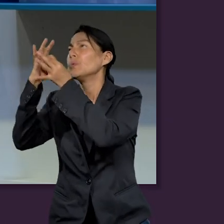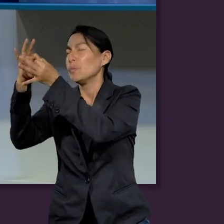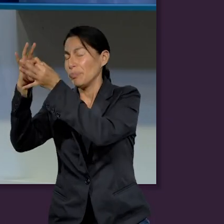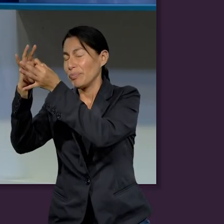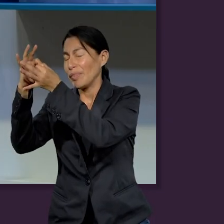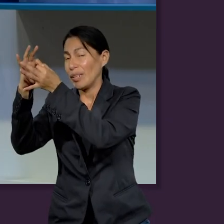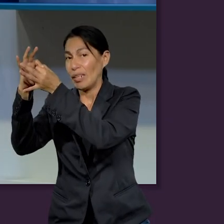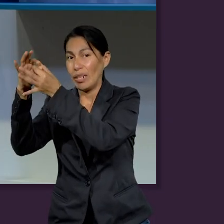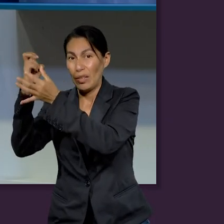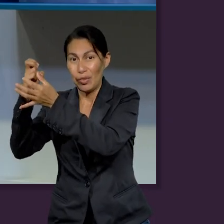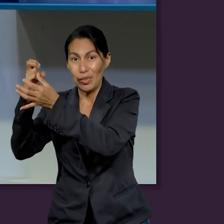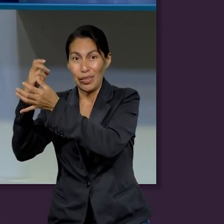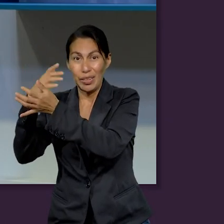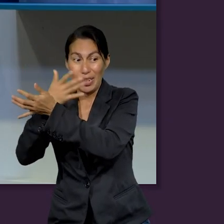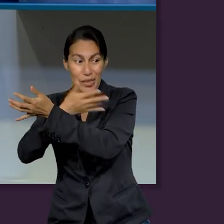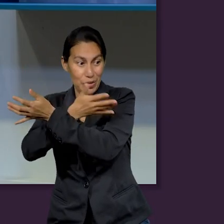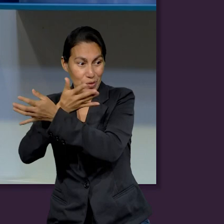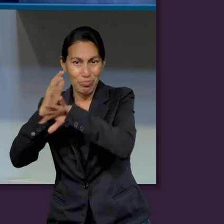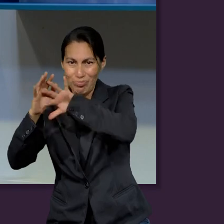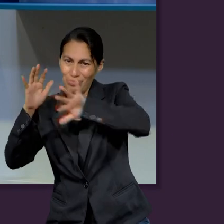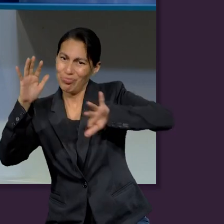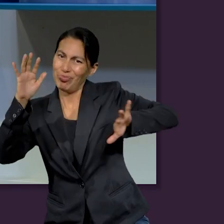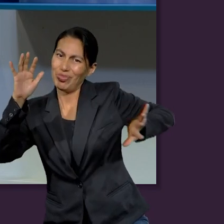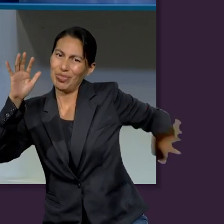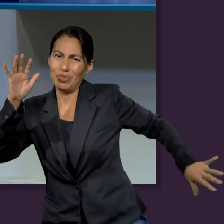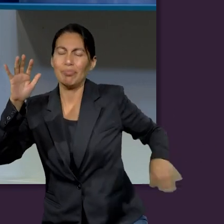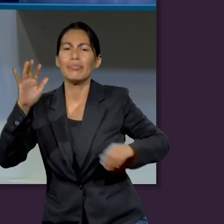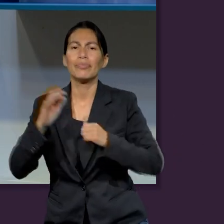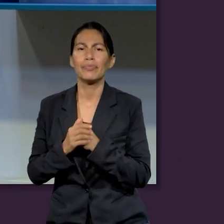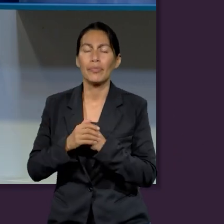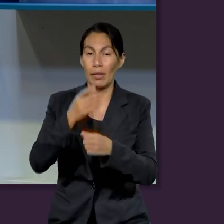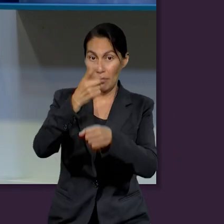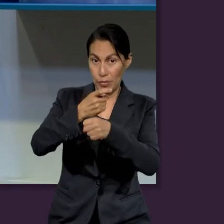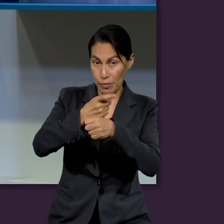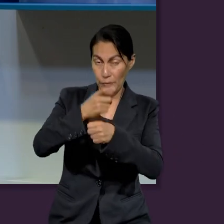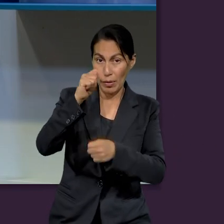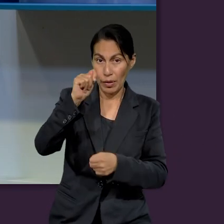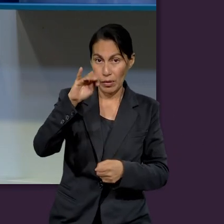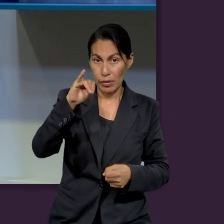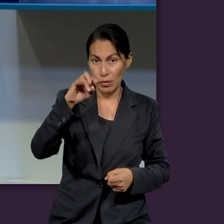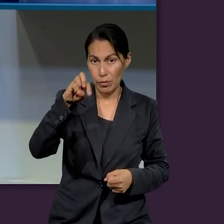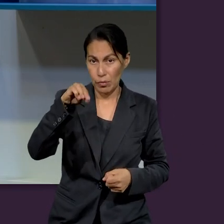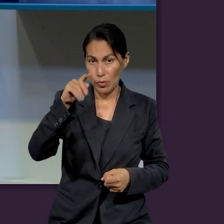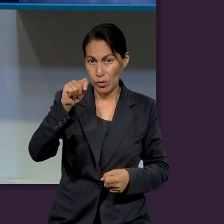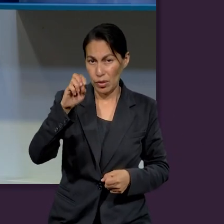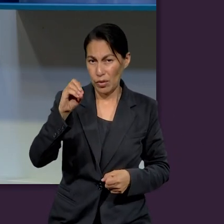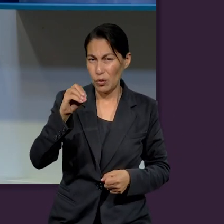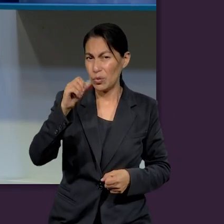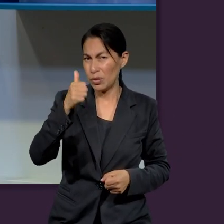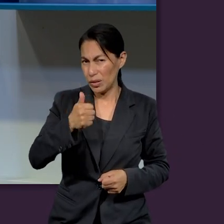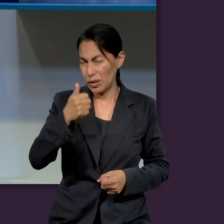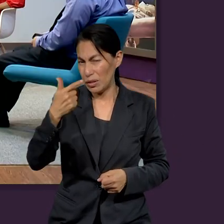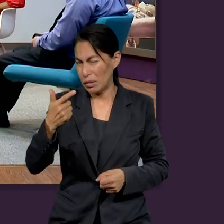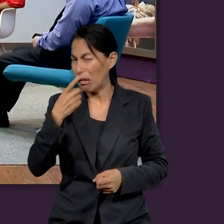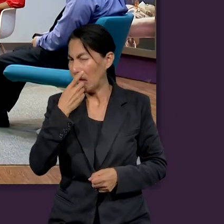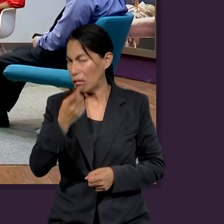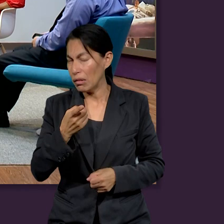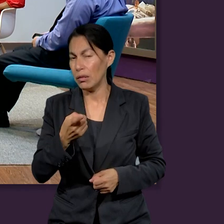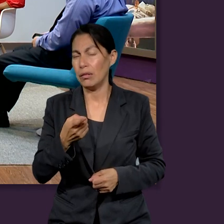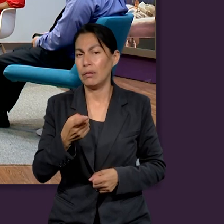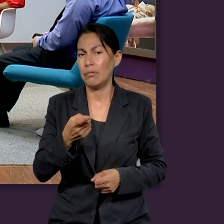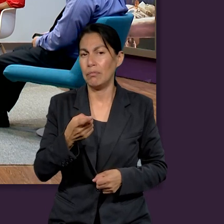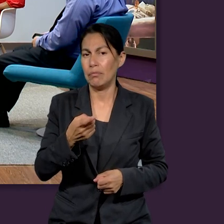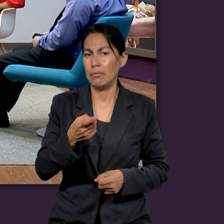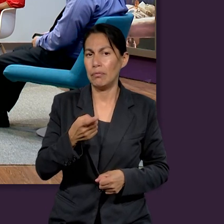toman su cruz y escapan de la corrupción que hay en el mundo a causa de la lujuria. Y en Primera de